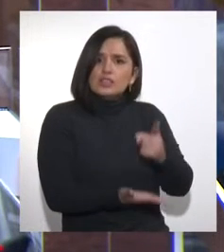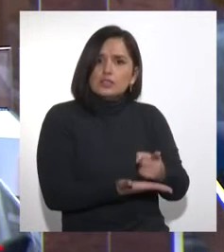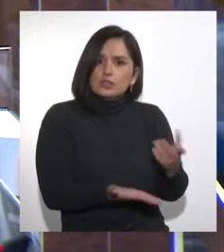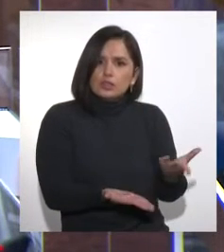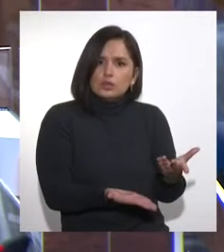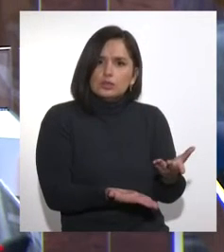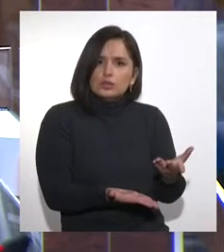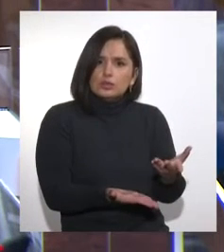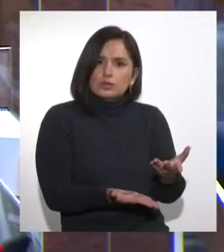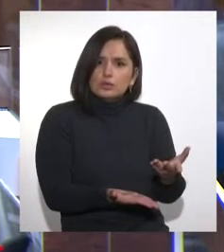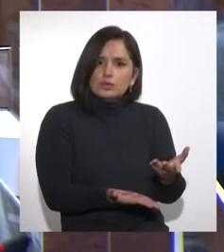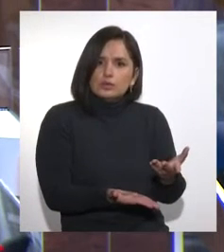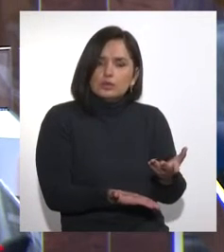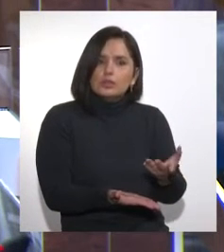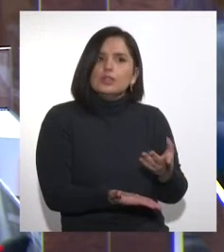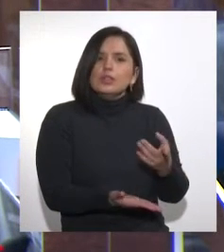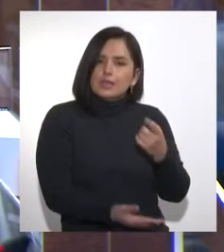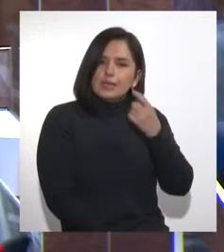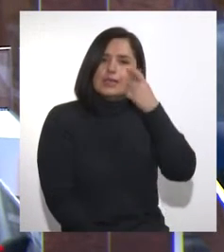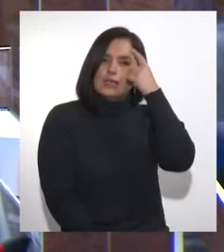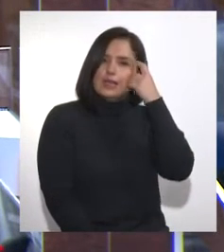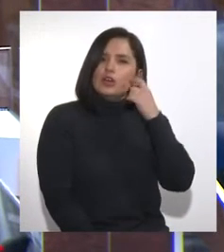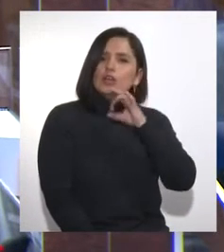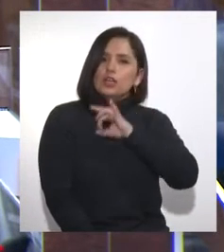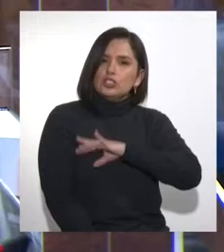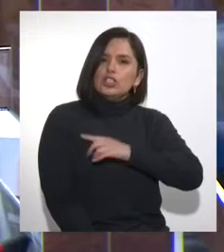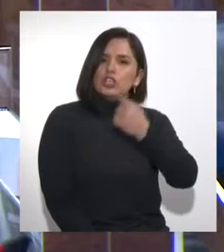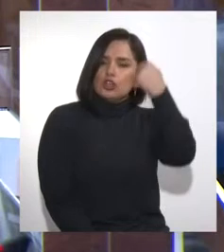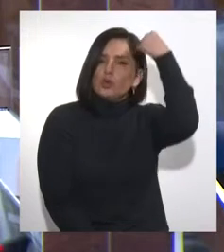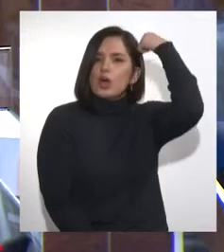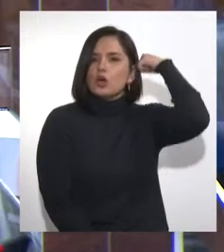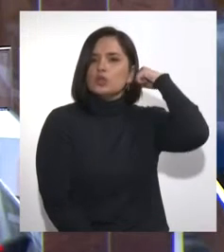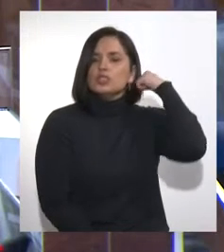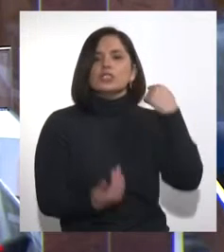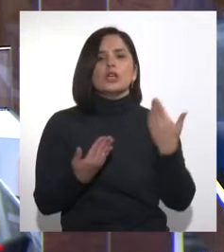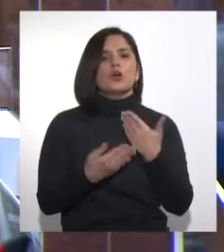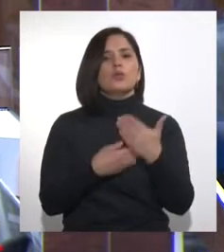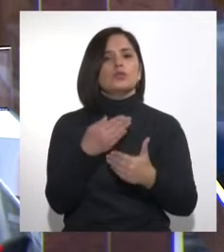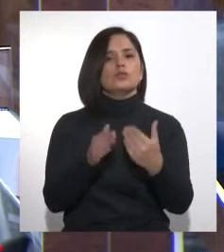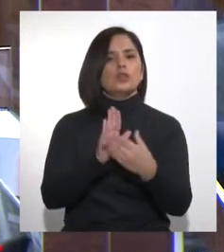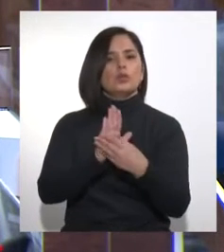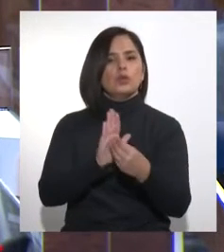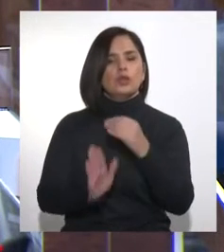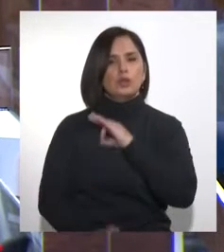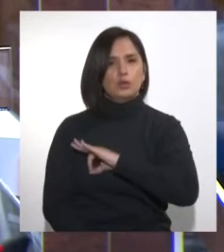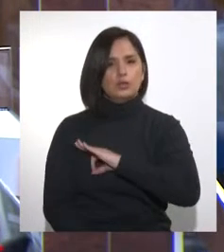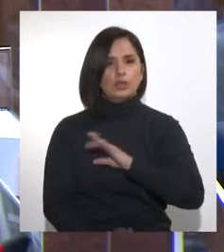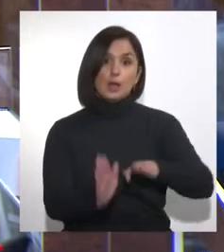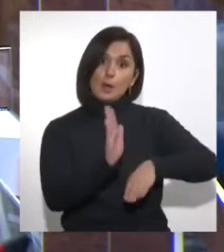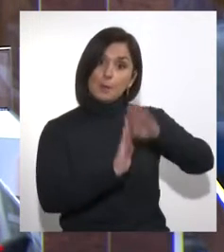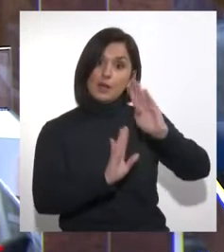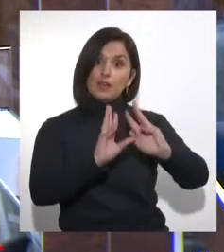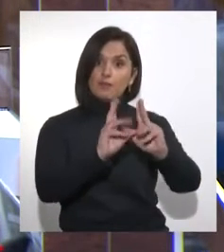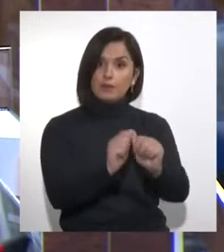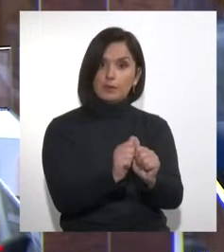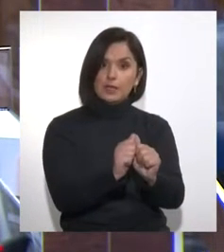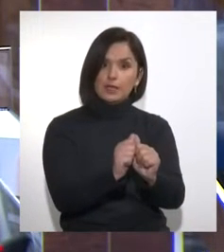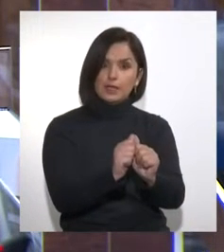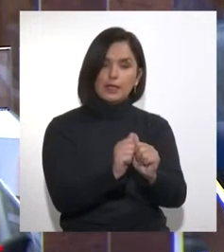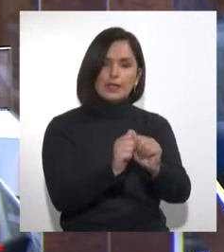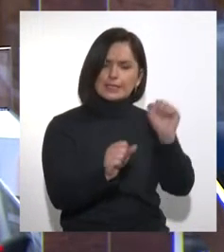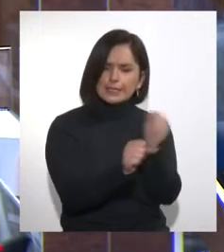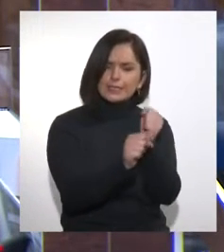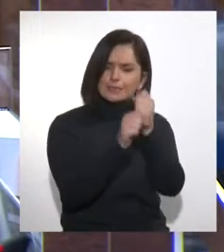que están tomando conciencia los chilenos de cómo funciona el modelo de pensiones. Para la gran mayoría de las familias de trabajo y esfuerzo,